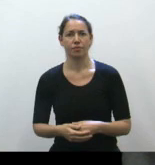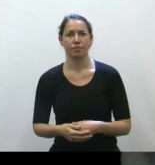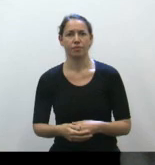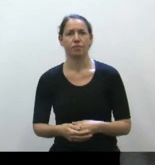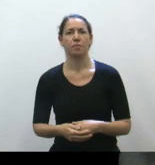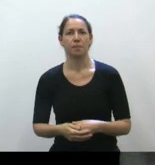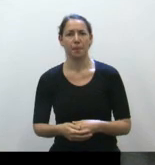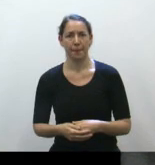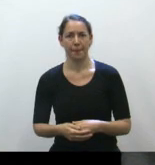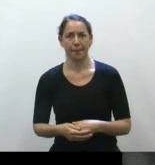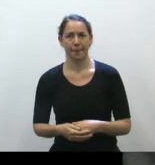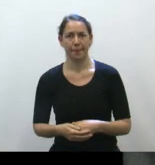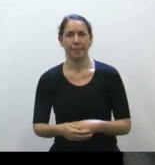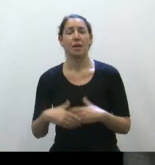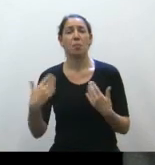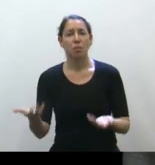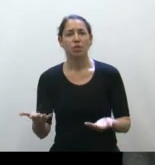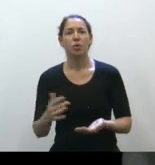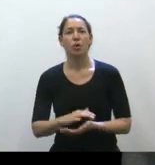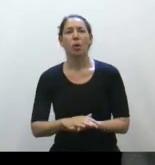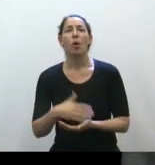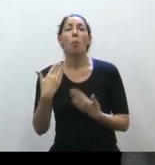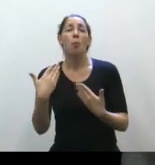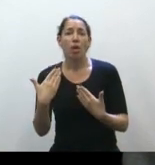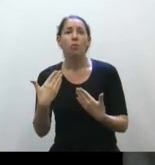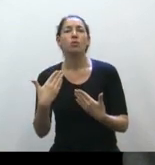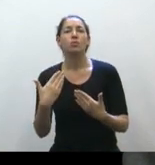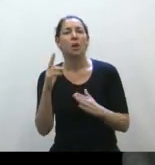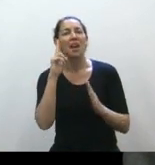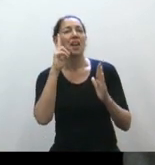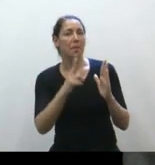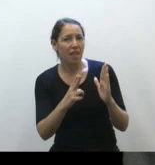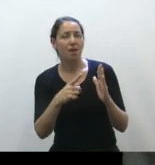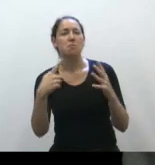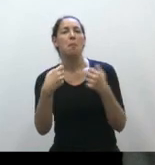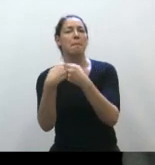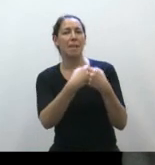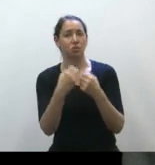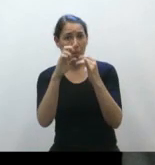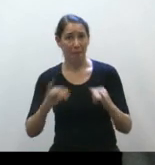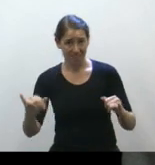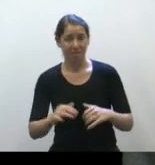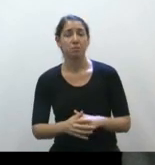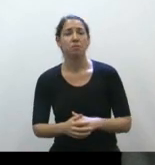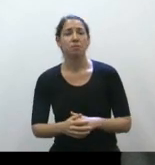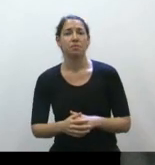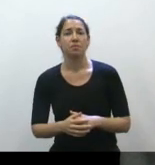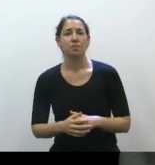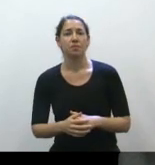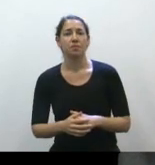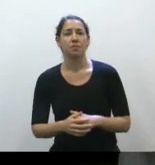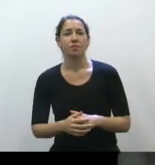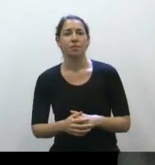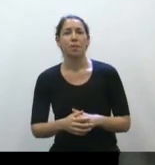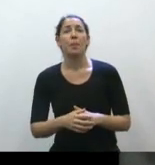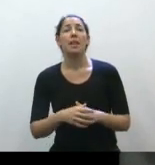La primera posición de decir, bueno, podemos cumplir o no cumplir los pactos para convivir en paz es un poco peligrosa